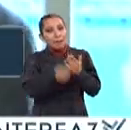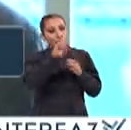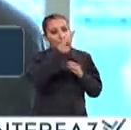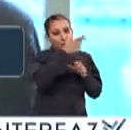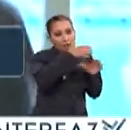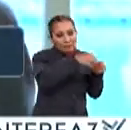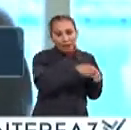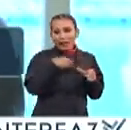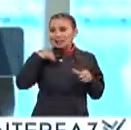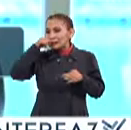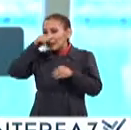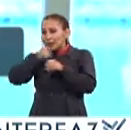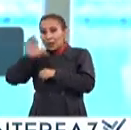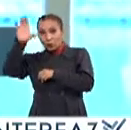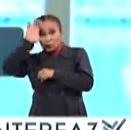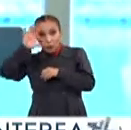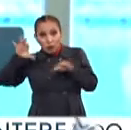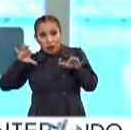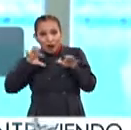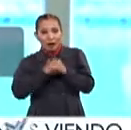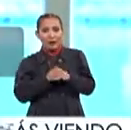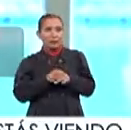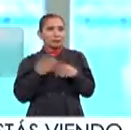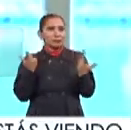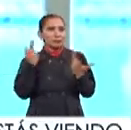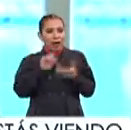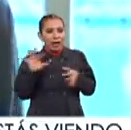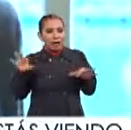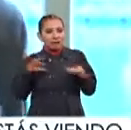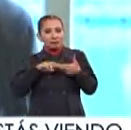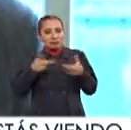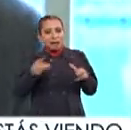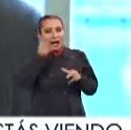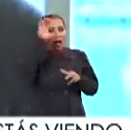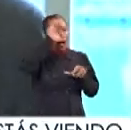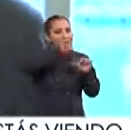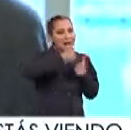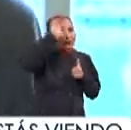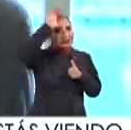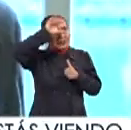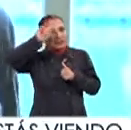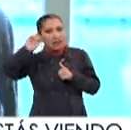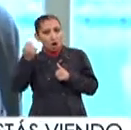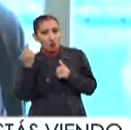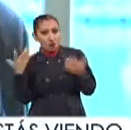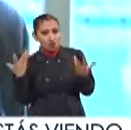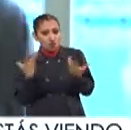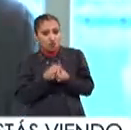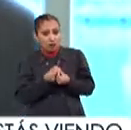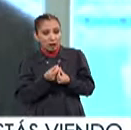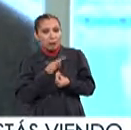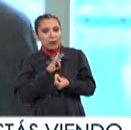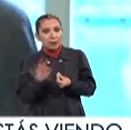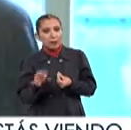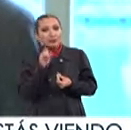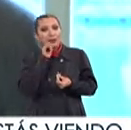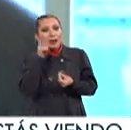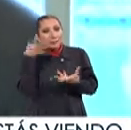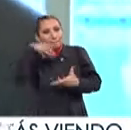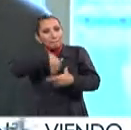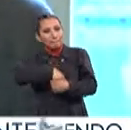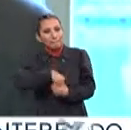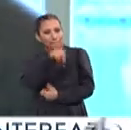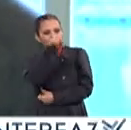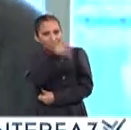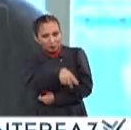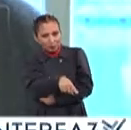la universidad Y la Secretaría de Cultura Para vincular arte, ciencia y tecnología Y que podamos nosotros también Ser parte